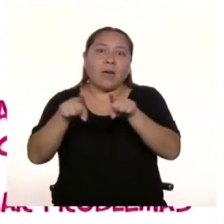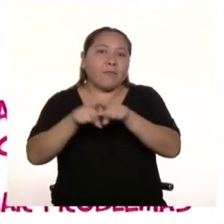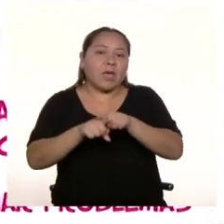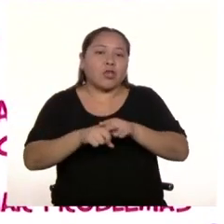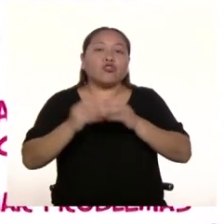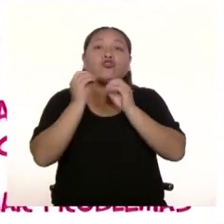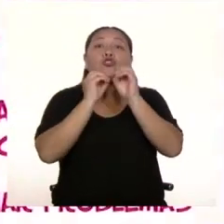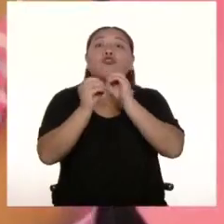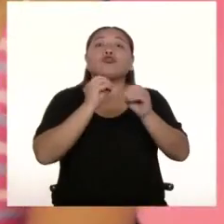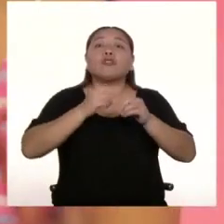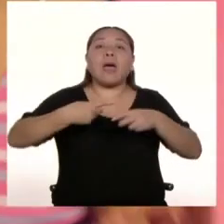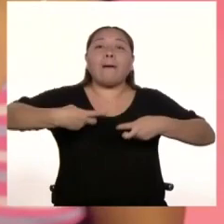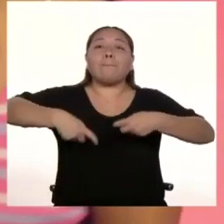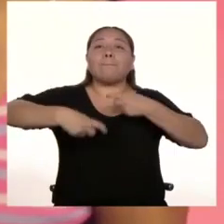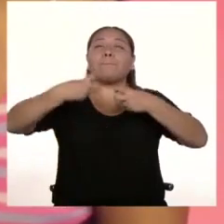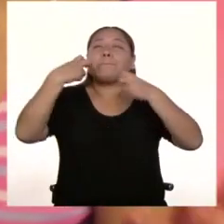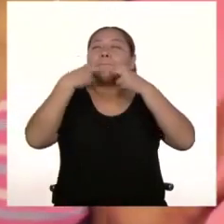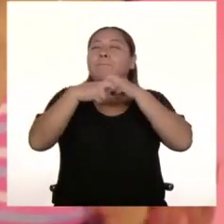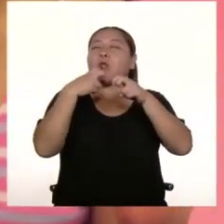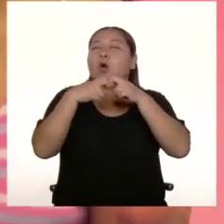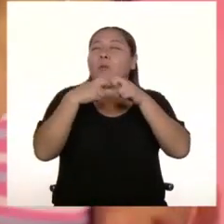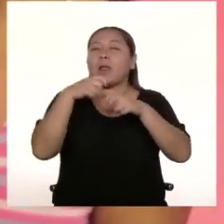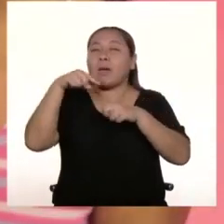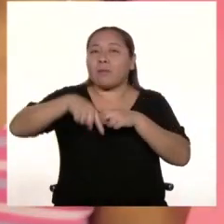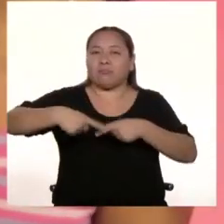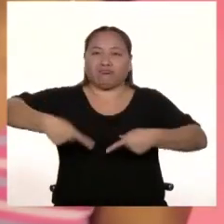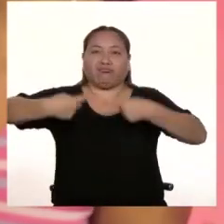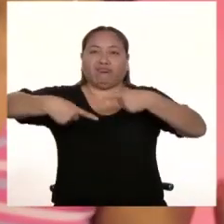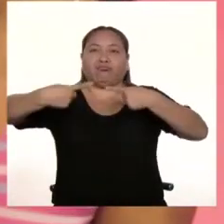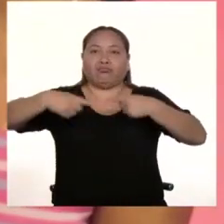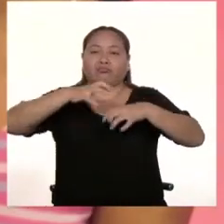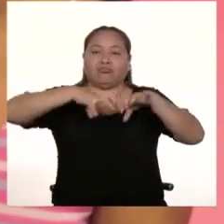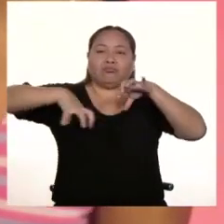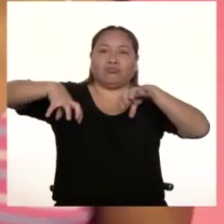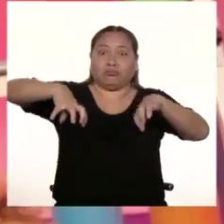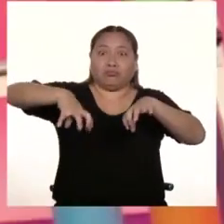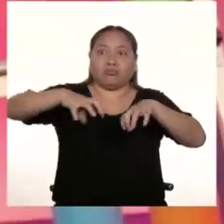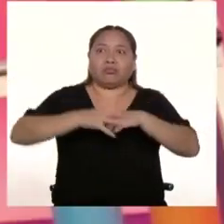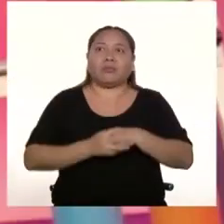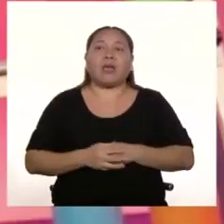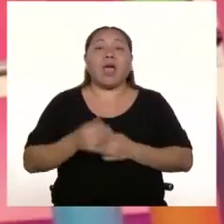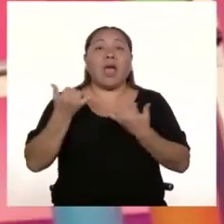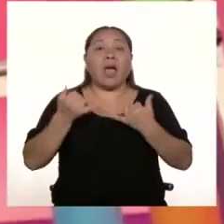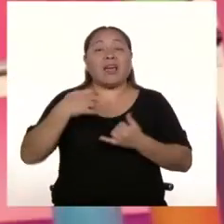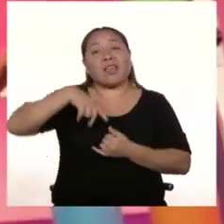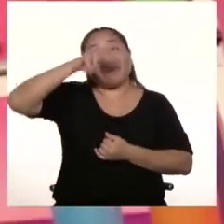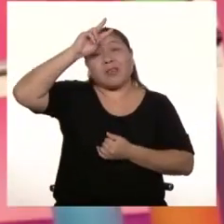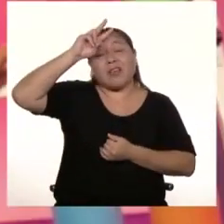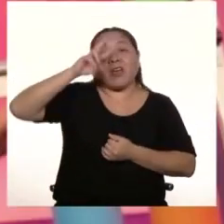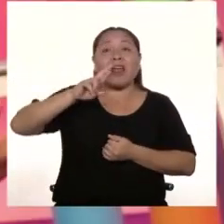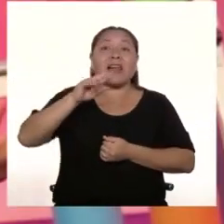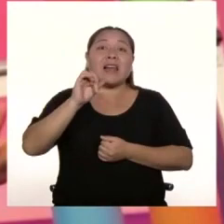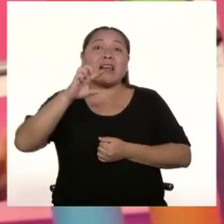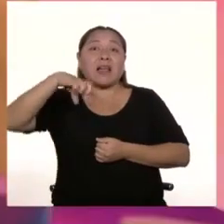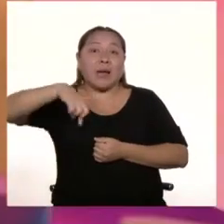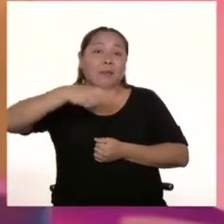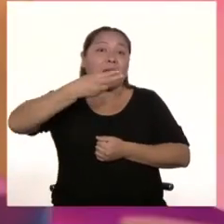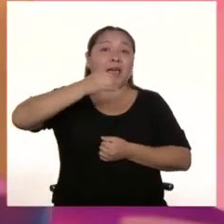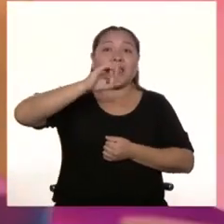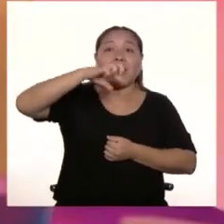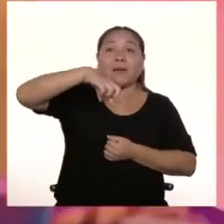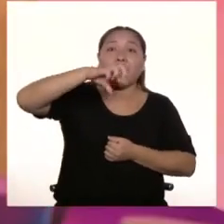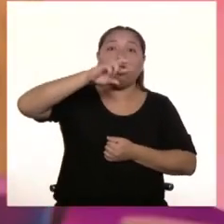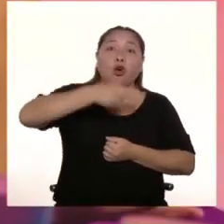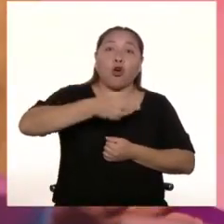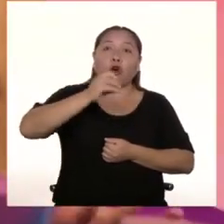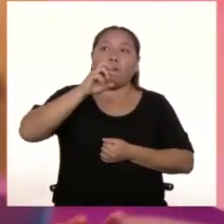bandillas. En el Perú tenemos grandes exponentes del rap y del hip hop que usan este género como una expresión artística. Entre los